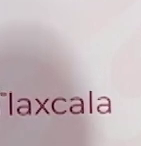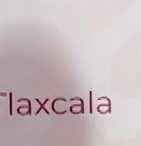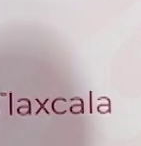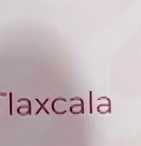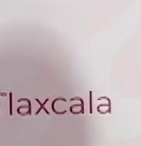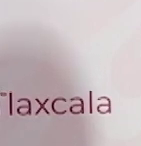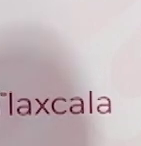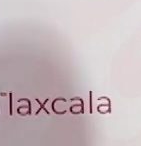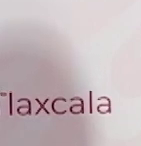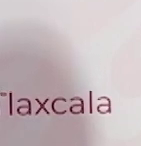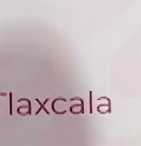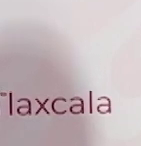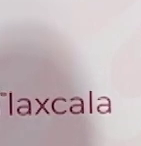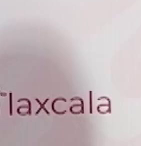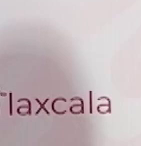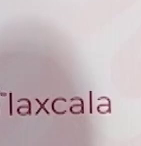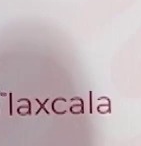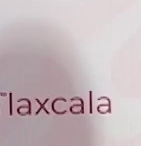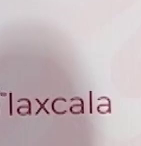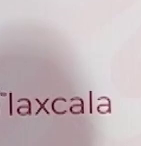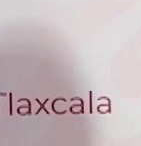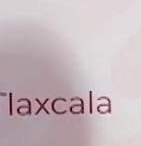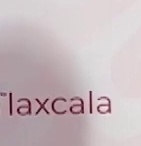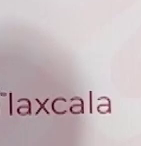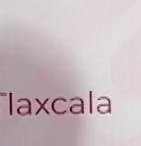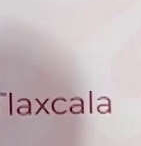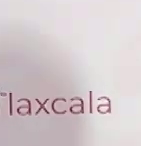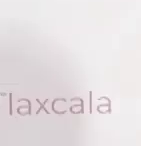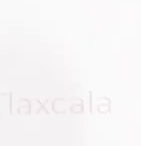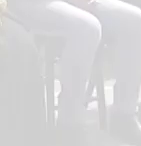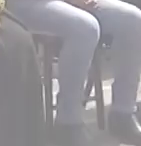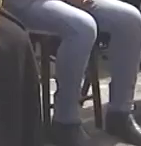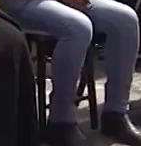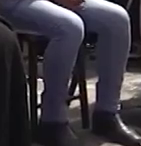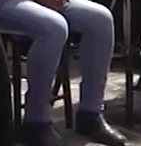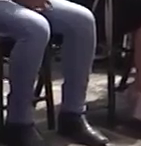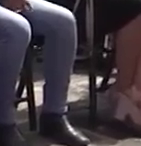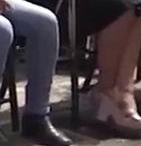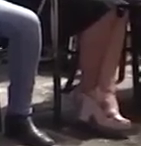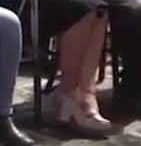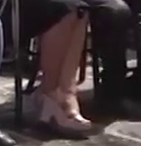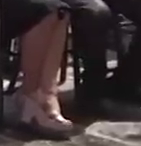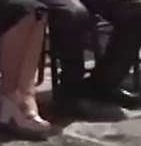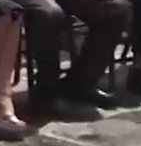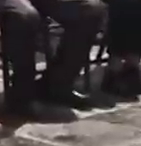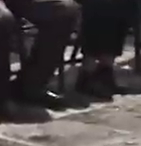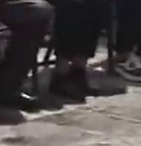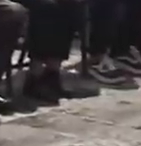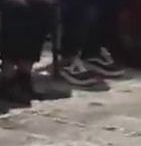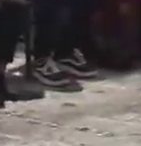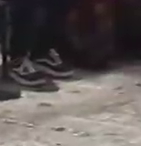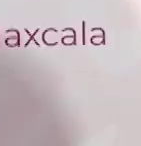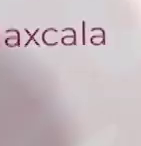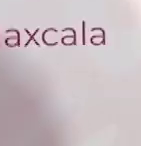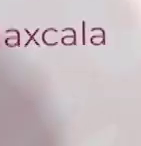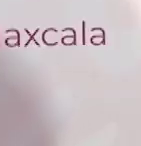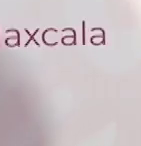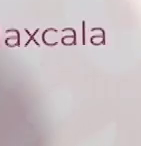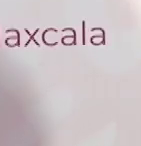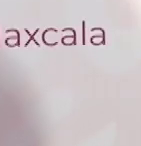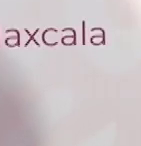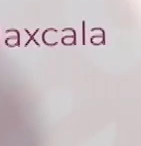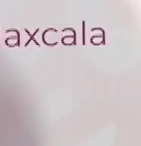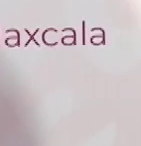orgullo que su labor sea reconocida a nivel nacional. En su oportunidad, la directora general del Fondo